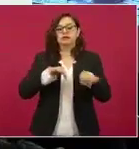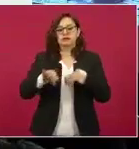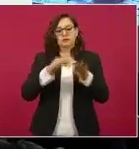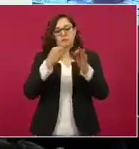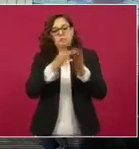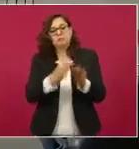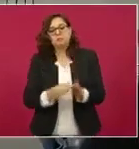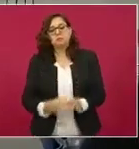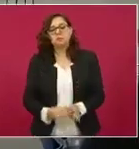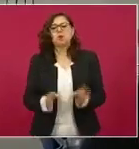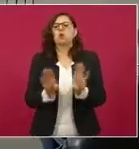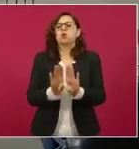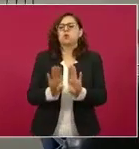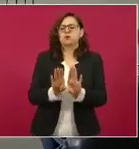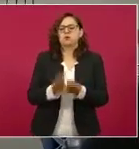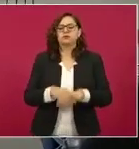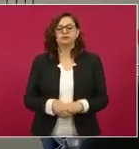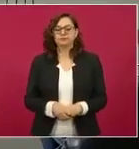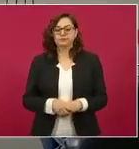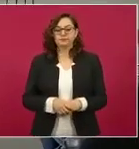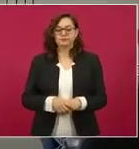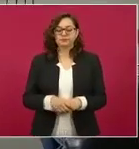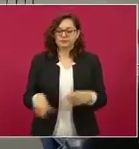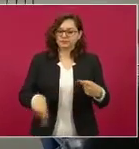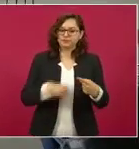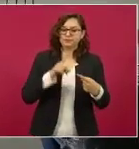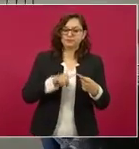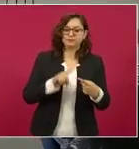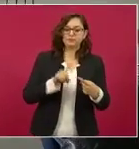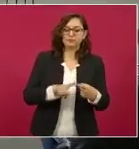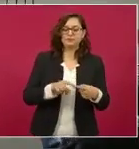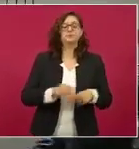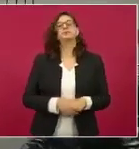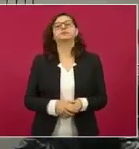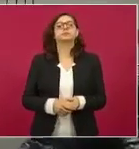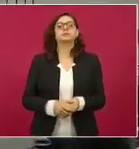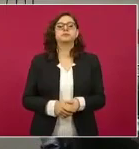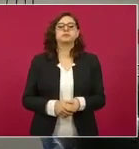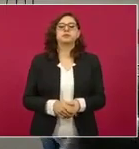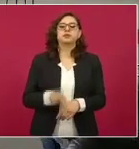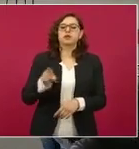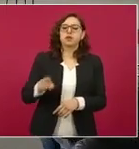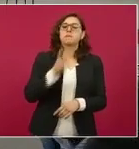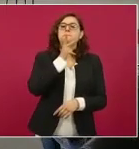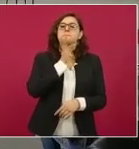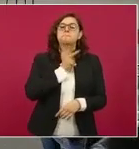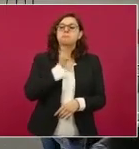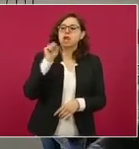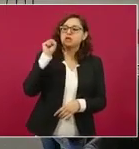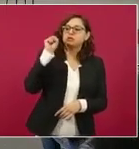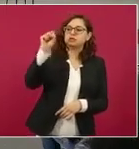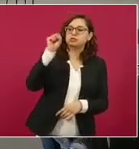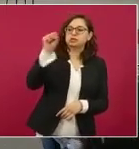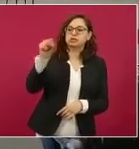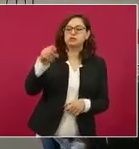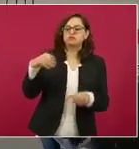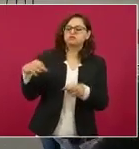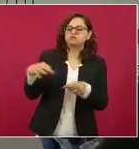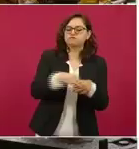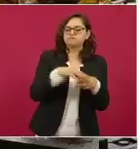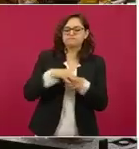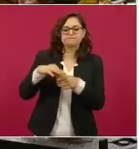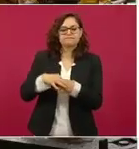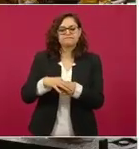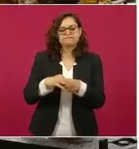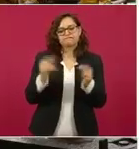Entonces, respecto a las elecciones del sindicato petrolero, algunos puntos a destacar. El